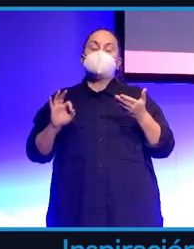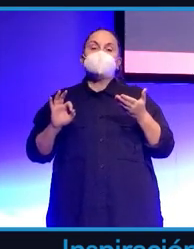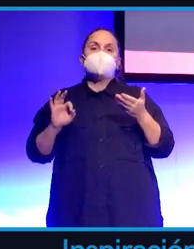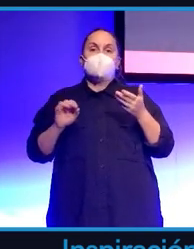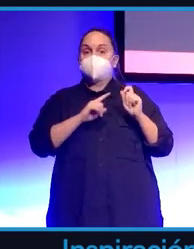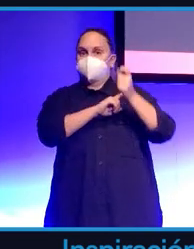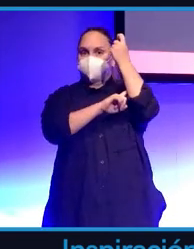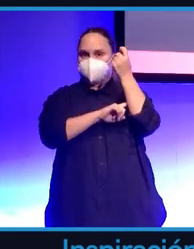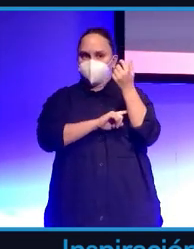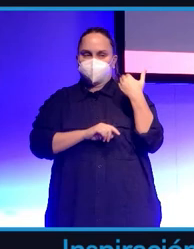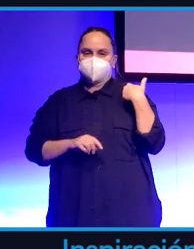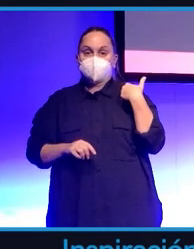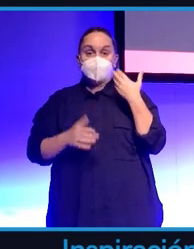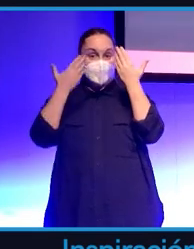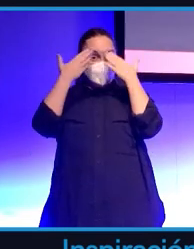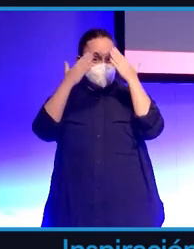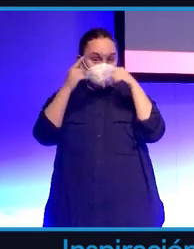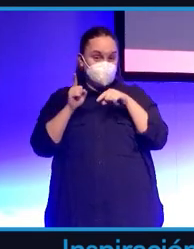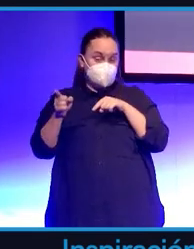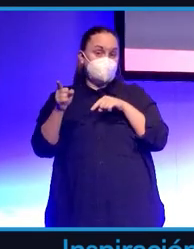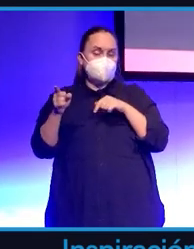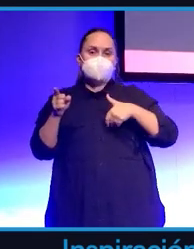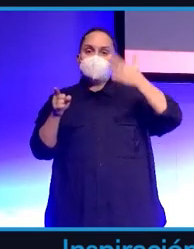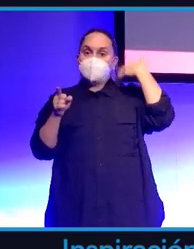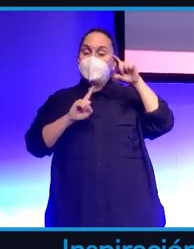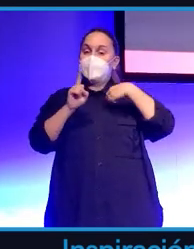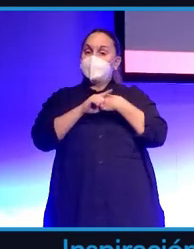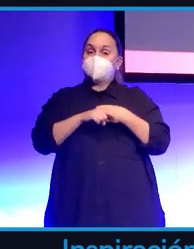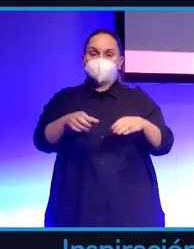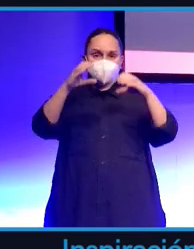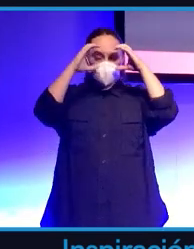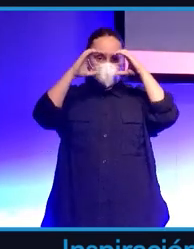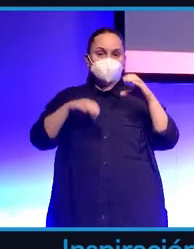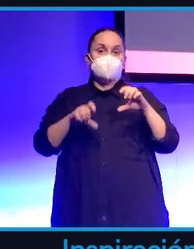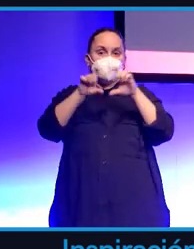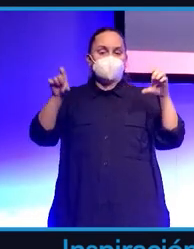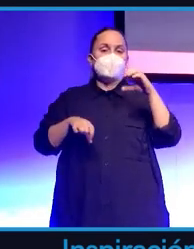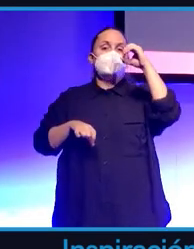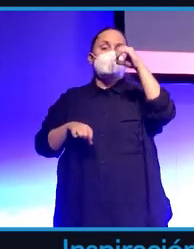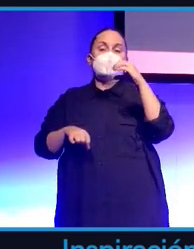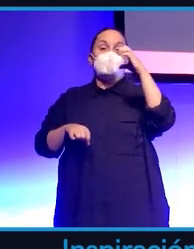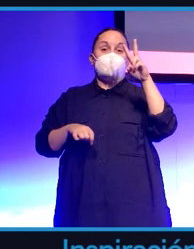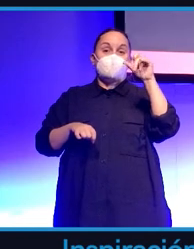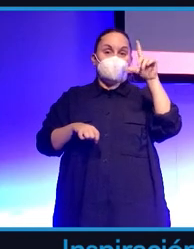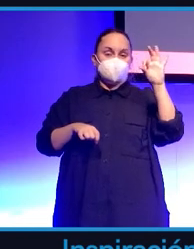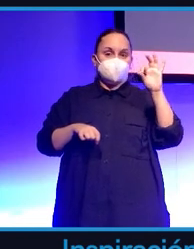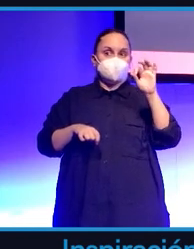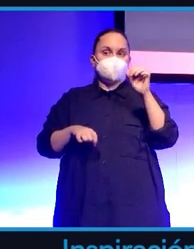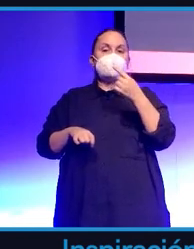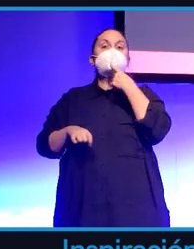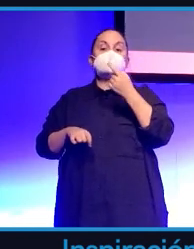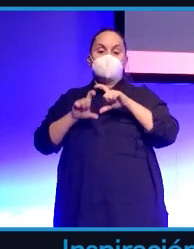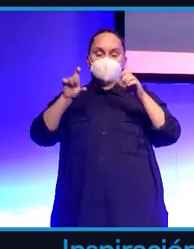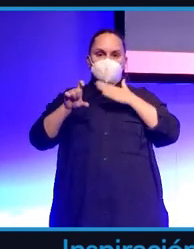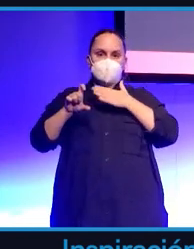la propia Facebook en su momento y Oculus nos identificaron como una de las empresas que están trabajando con estas